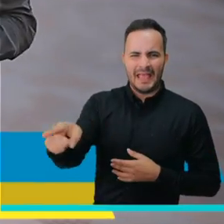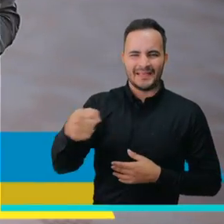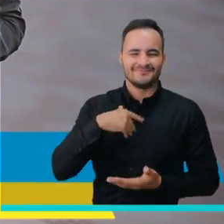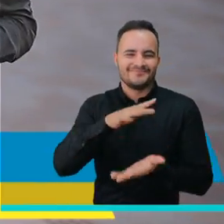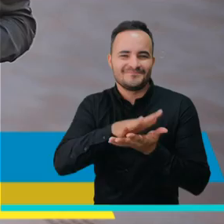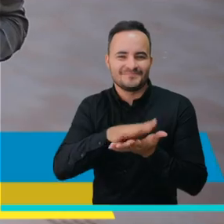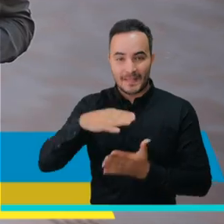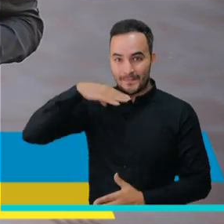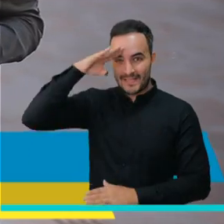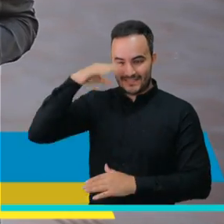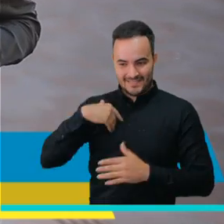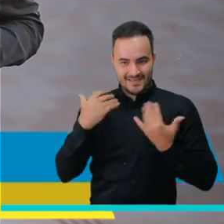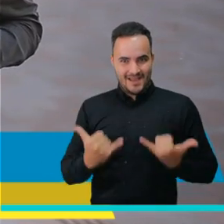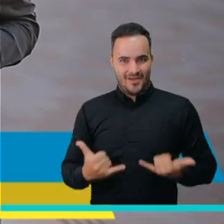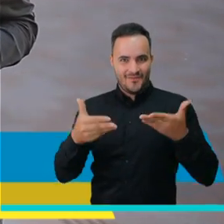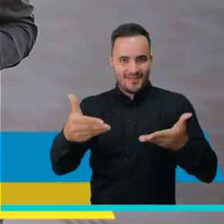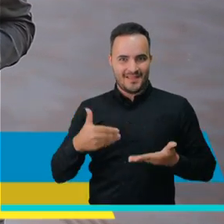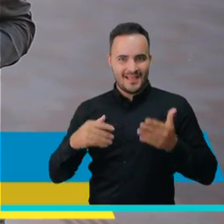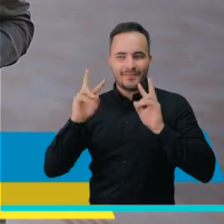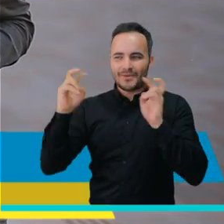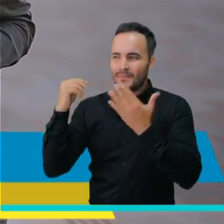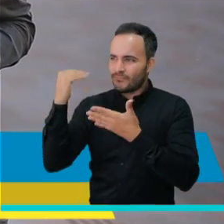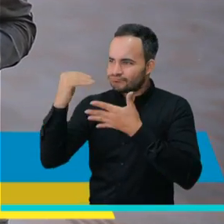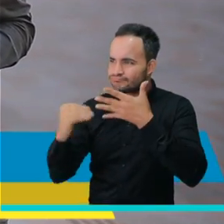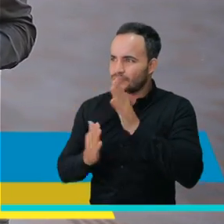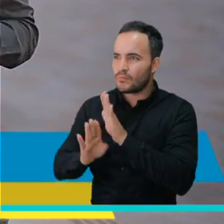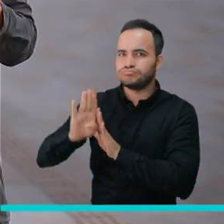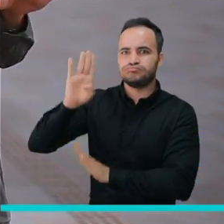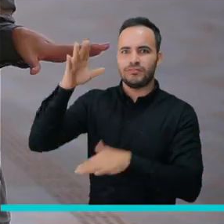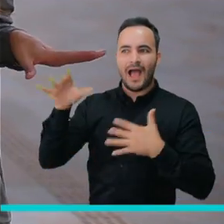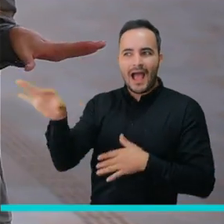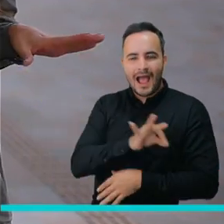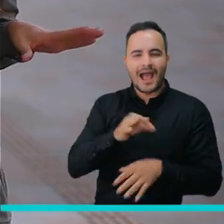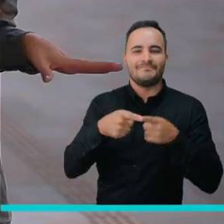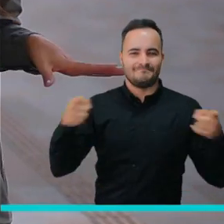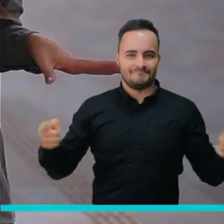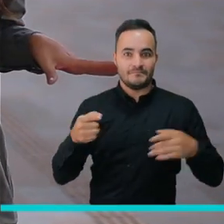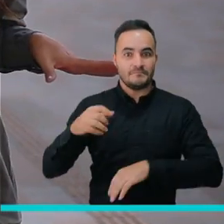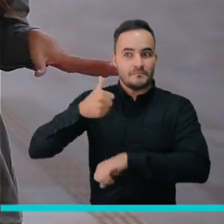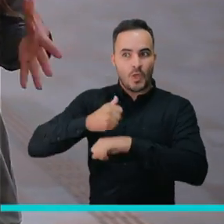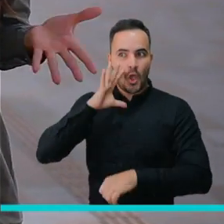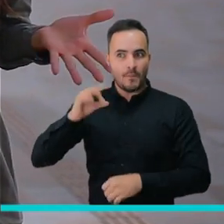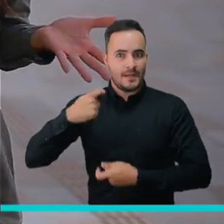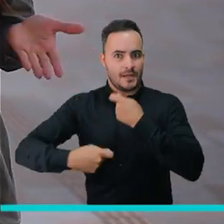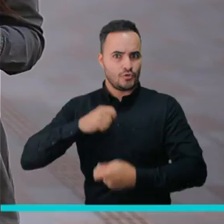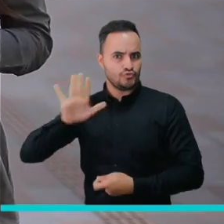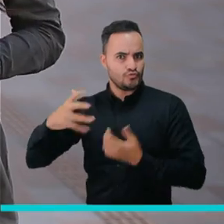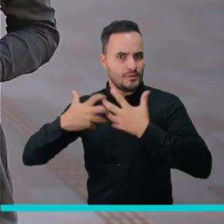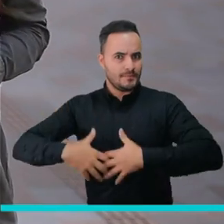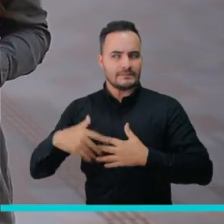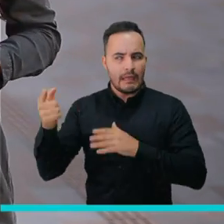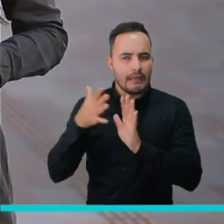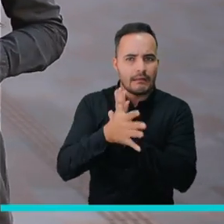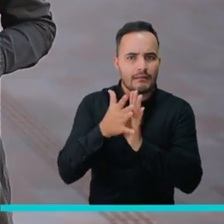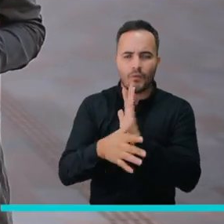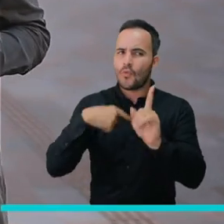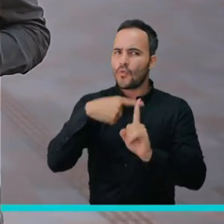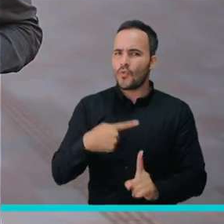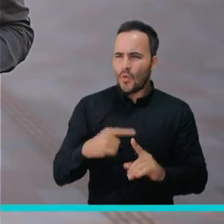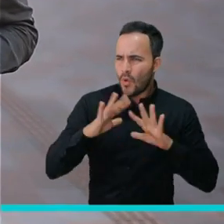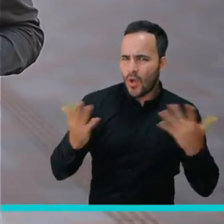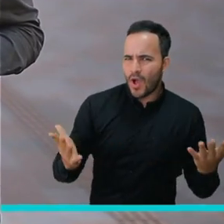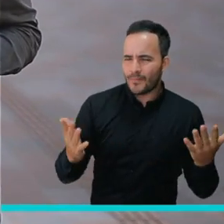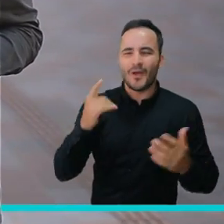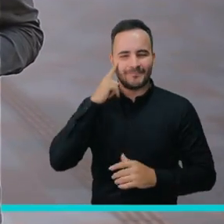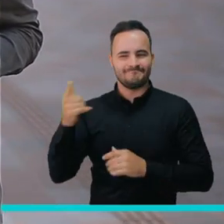estos centros, en Medellín Conecta TV hablamos con un emprendedor del sector de la tecnología y la innovación para conocer las bondades de este programa